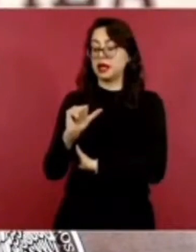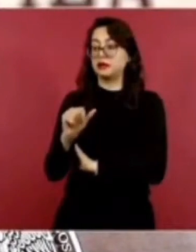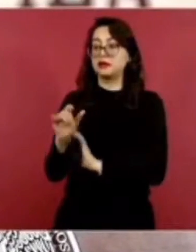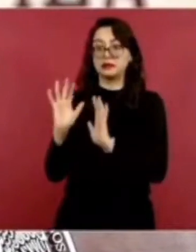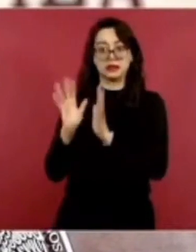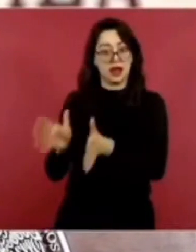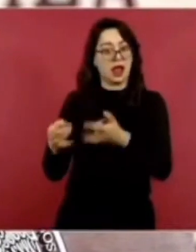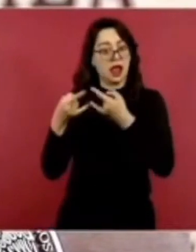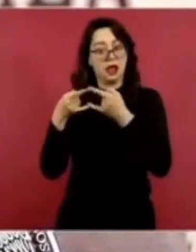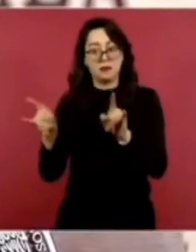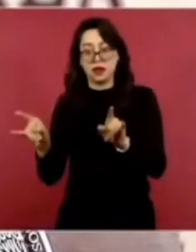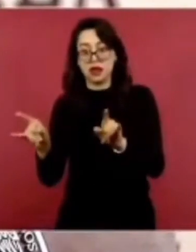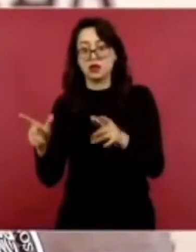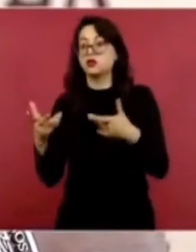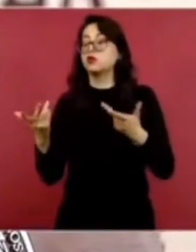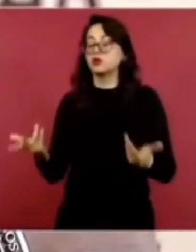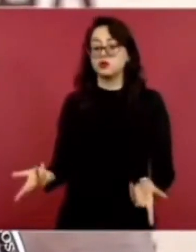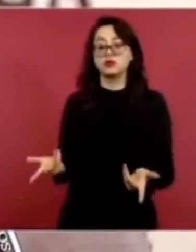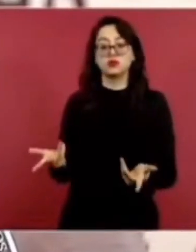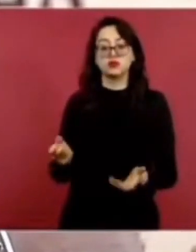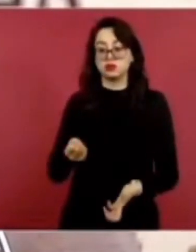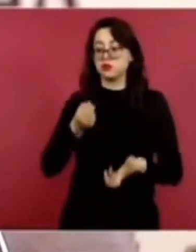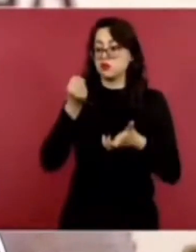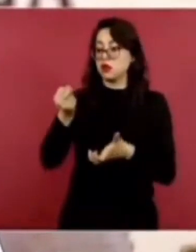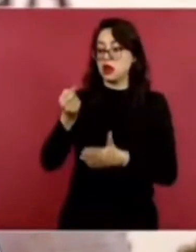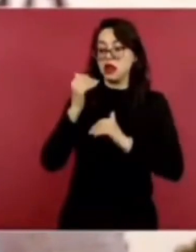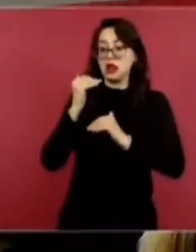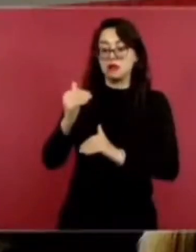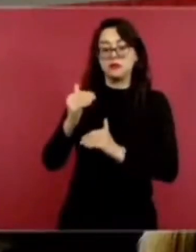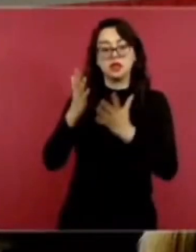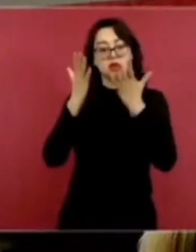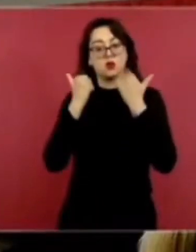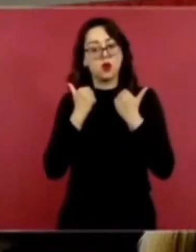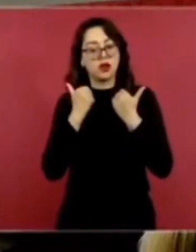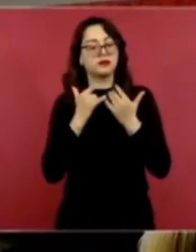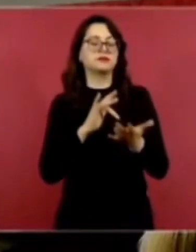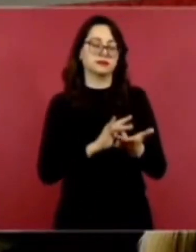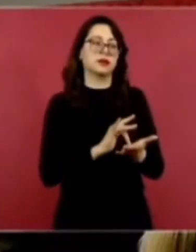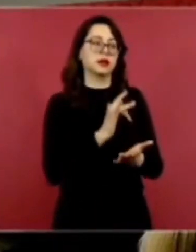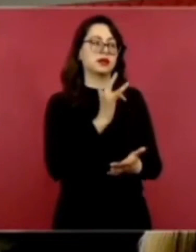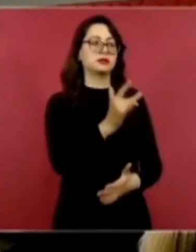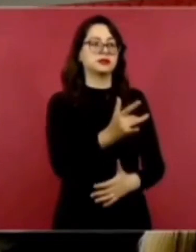mexicanos, no existe límite en este gobierno. Muchas gracias.